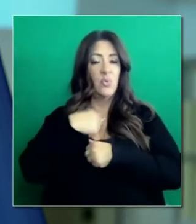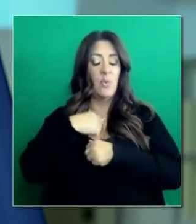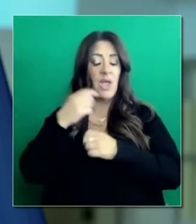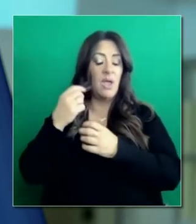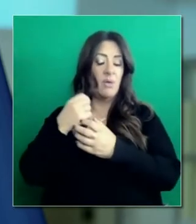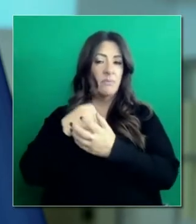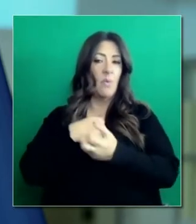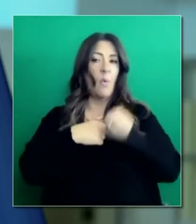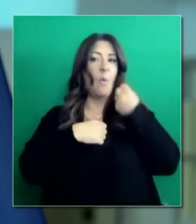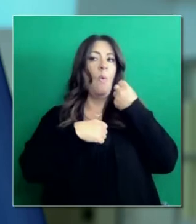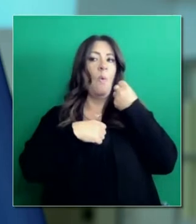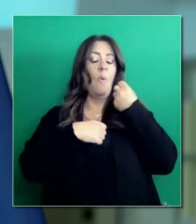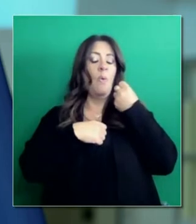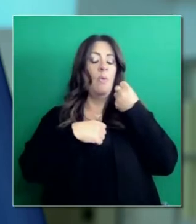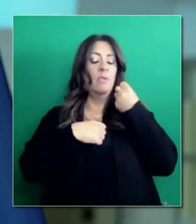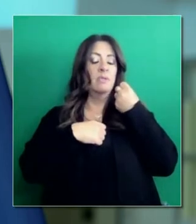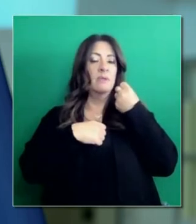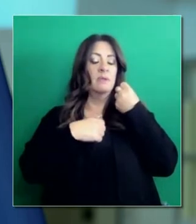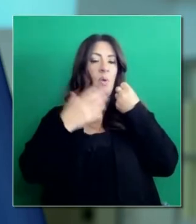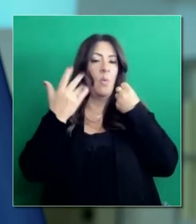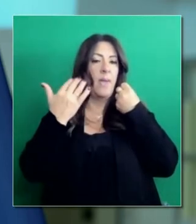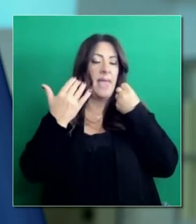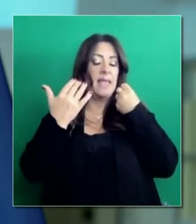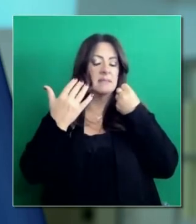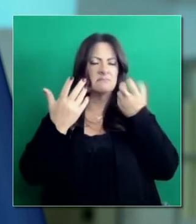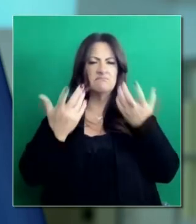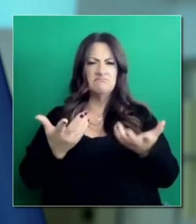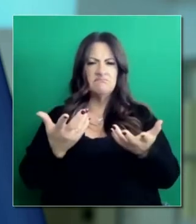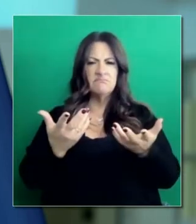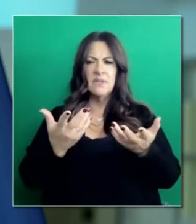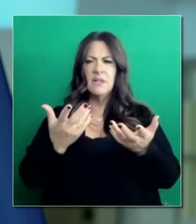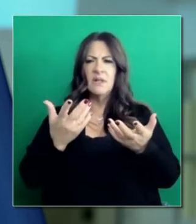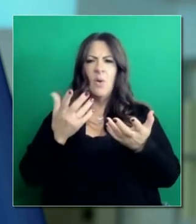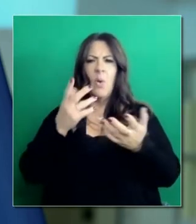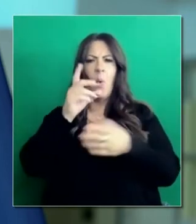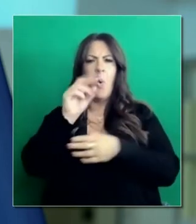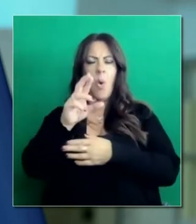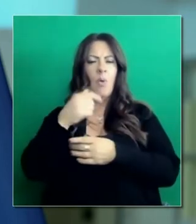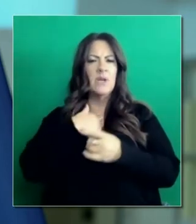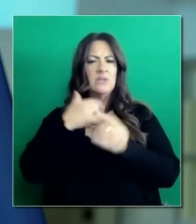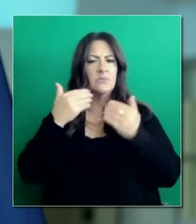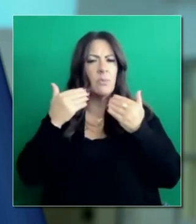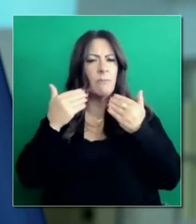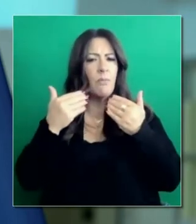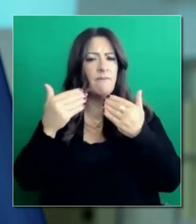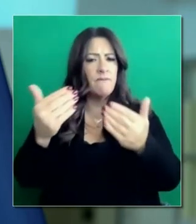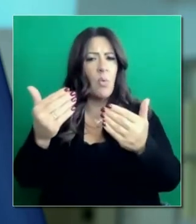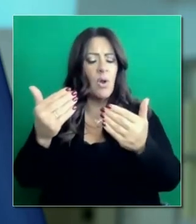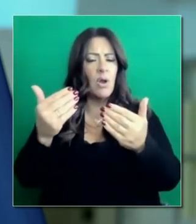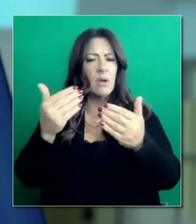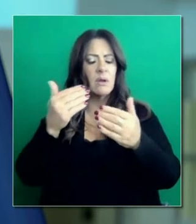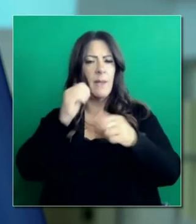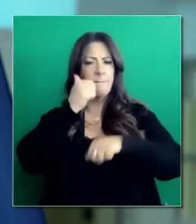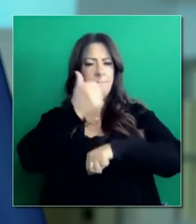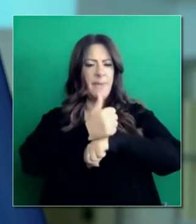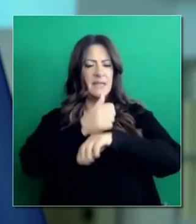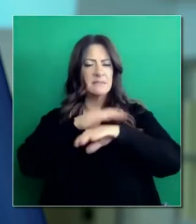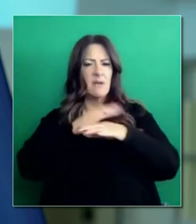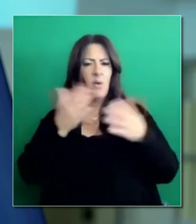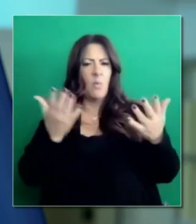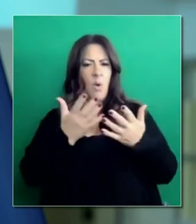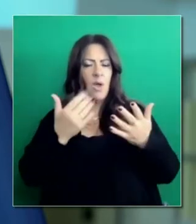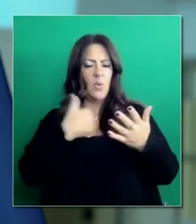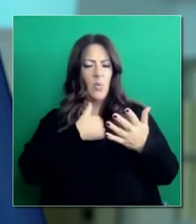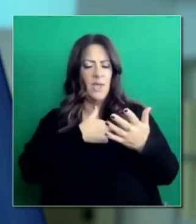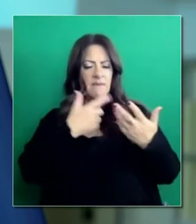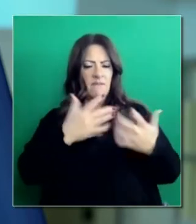durante un tiempo más largo para poder socializar todo o nos movemos de acuerdo al criterio